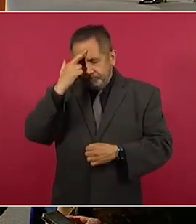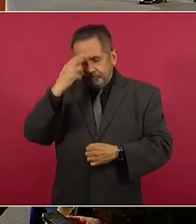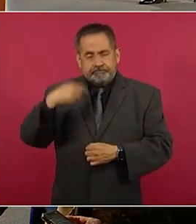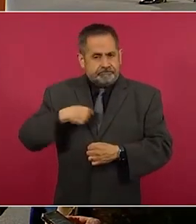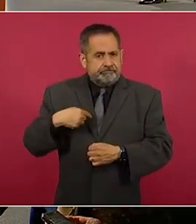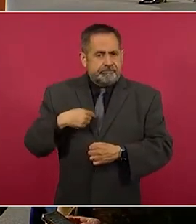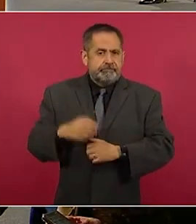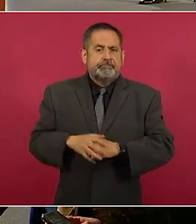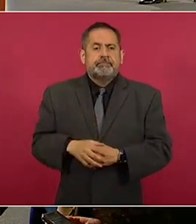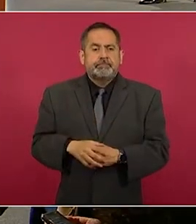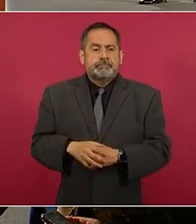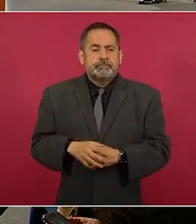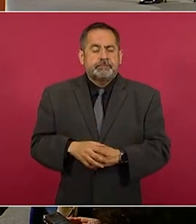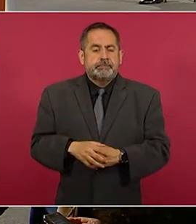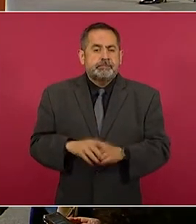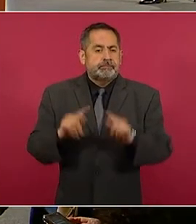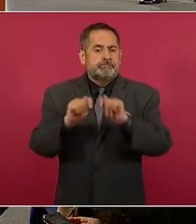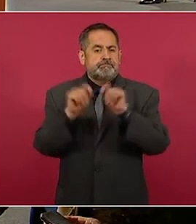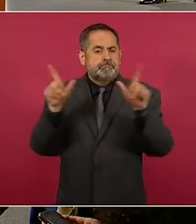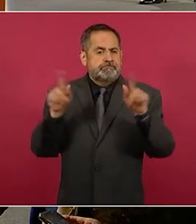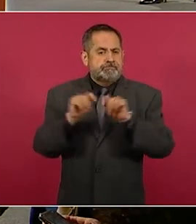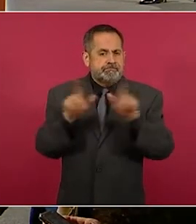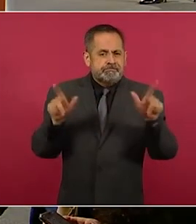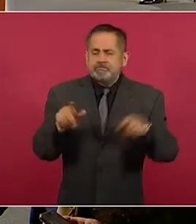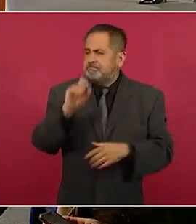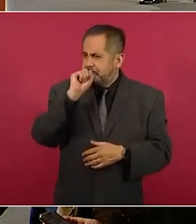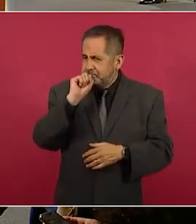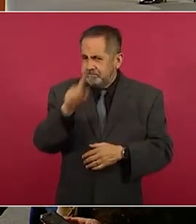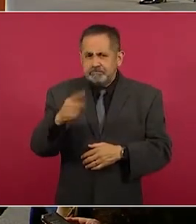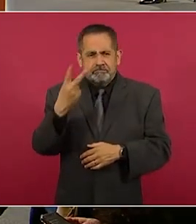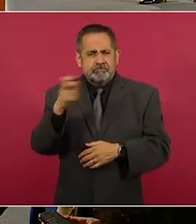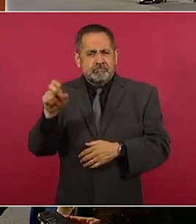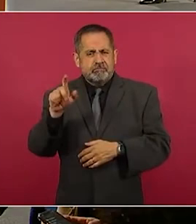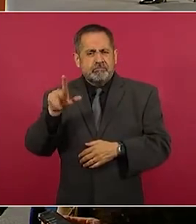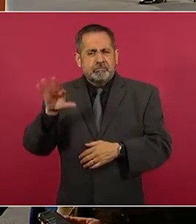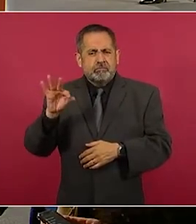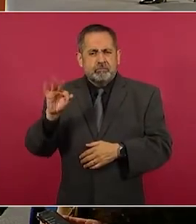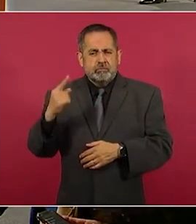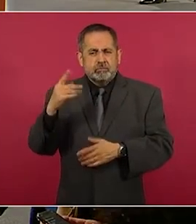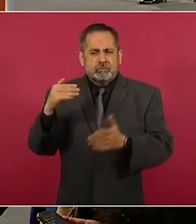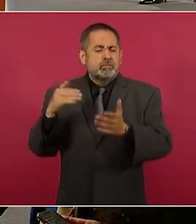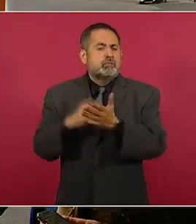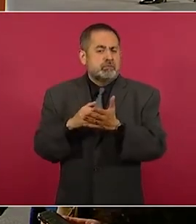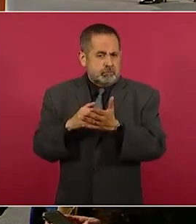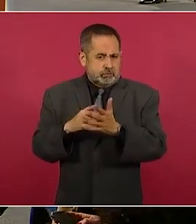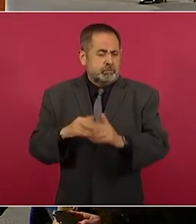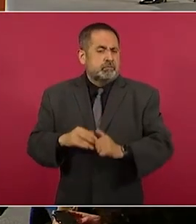Tlaxcala, también 241 mil,